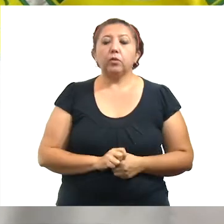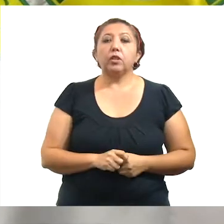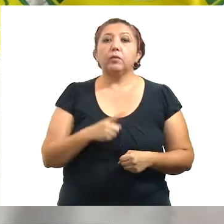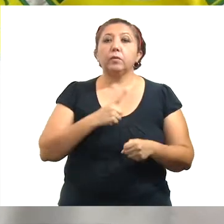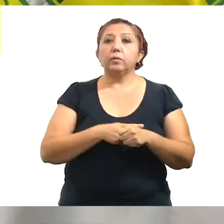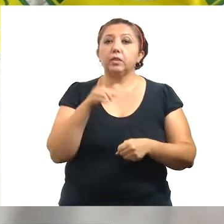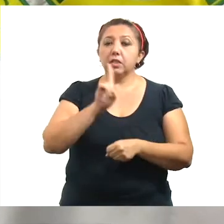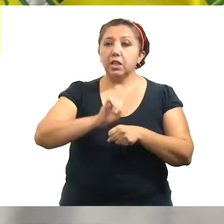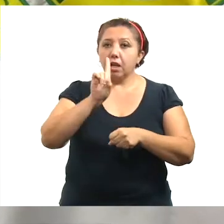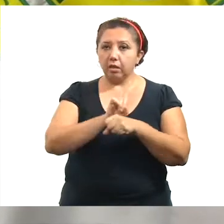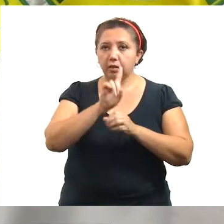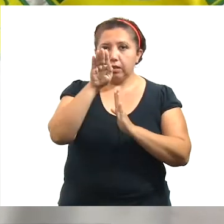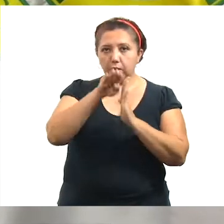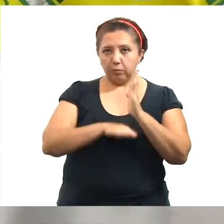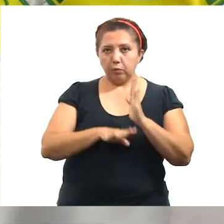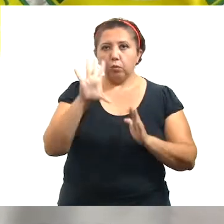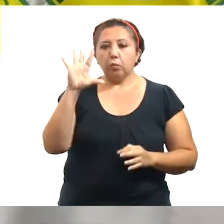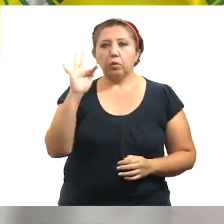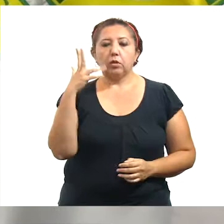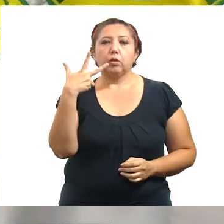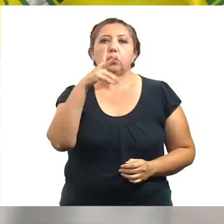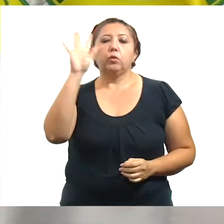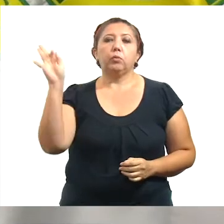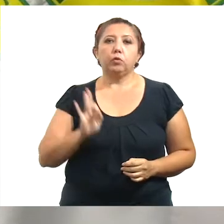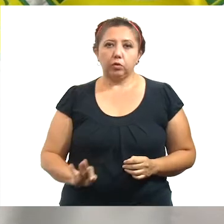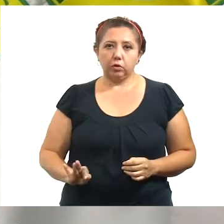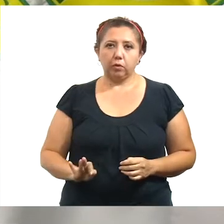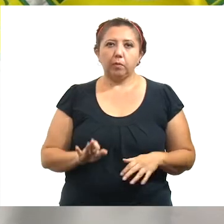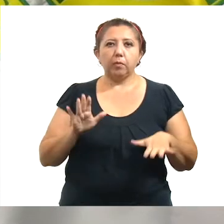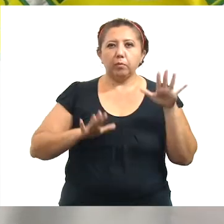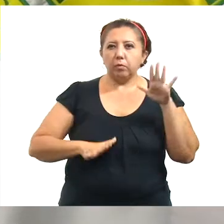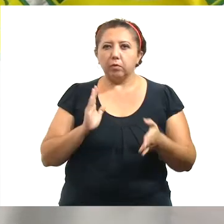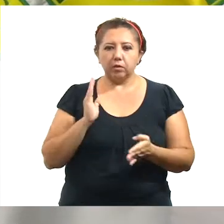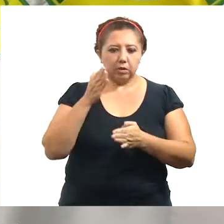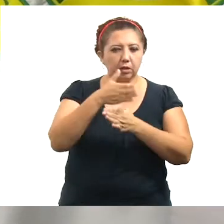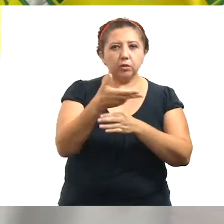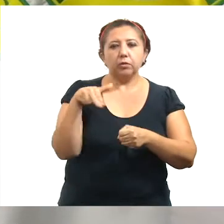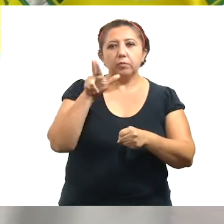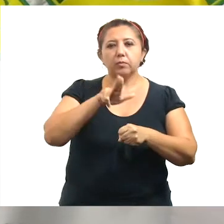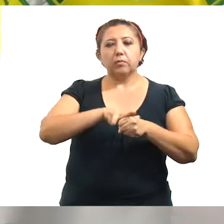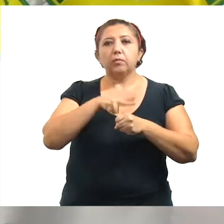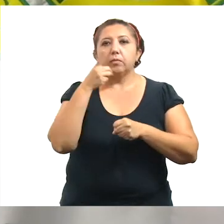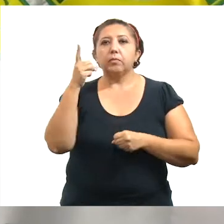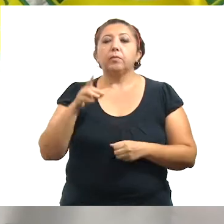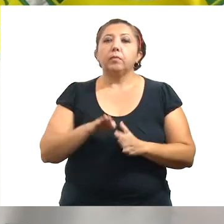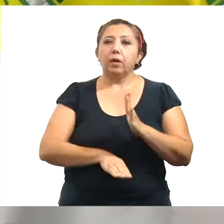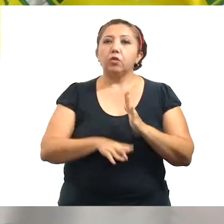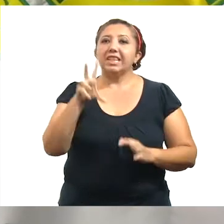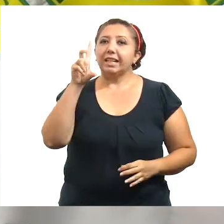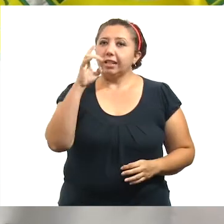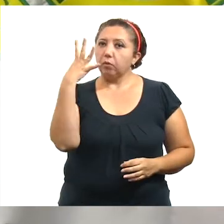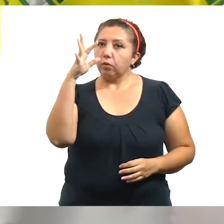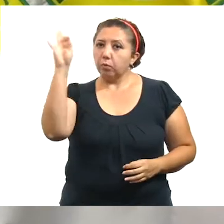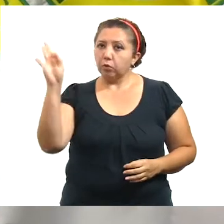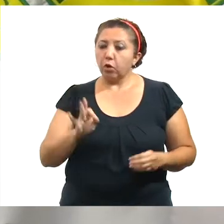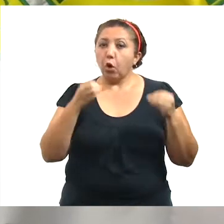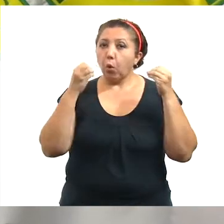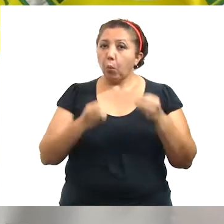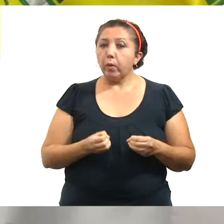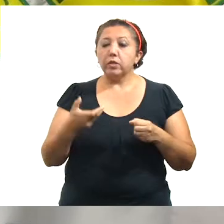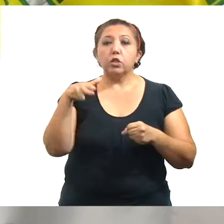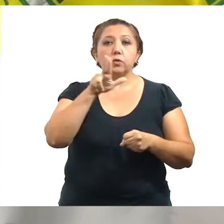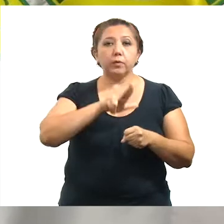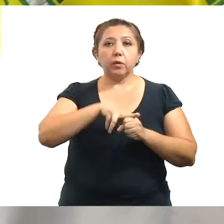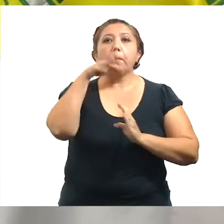positivos diarios han bajado en un 48%, el promedio de ingresos hospitalarios bajó un 34% y la ocupación